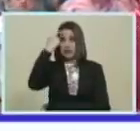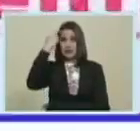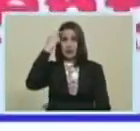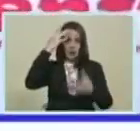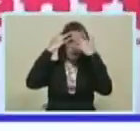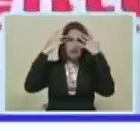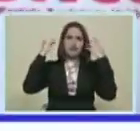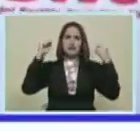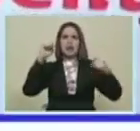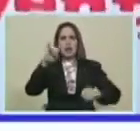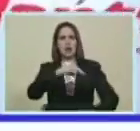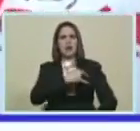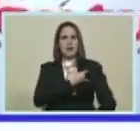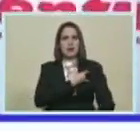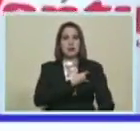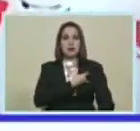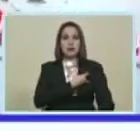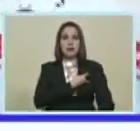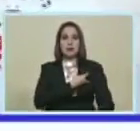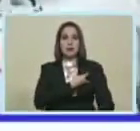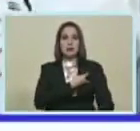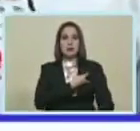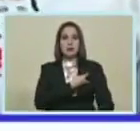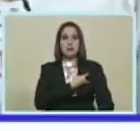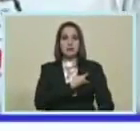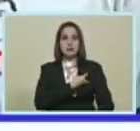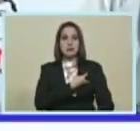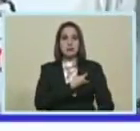Se formó Universidad Como